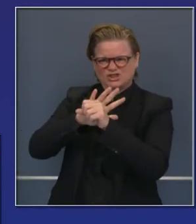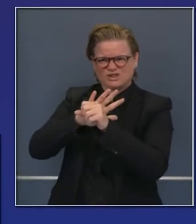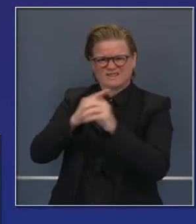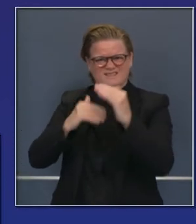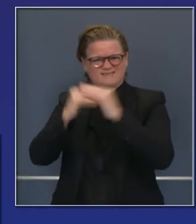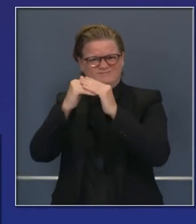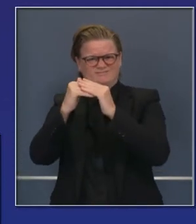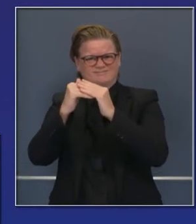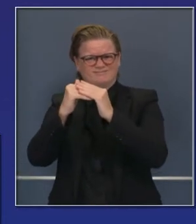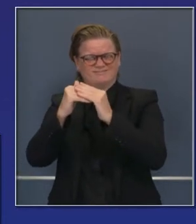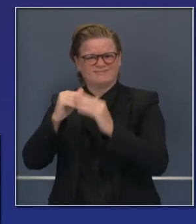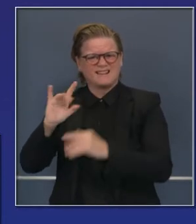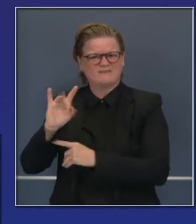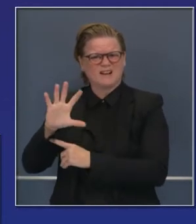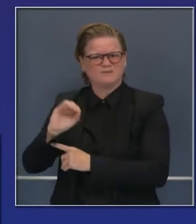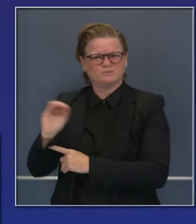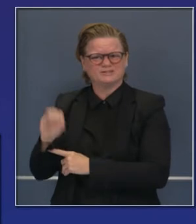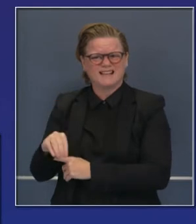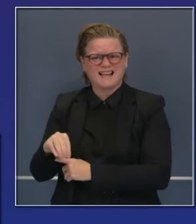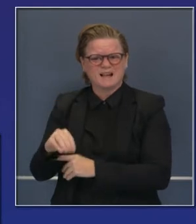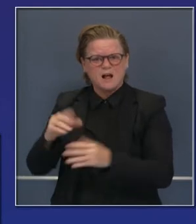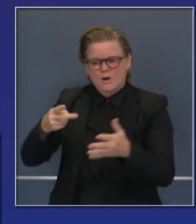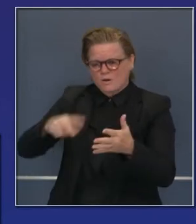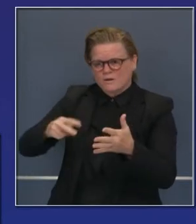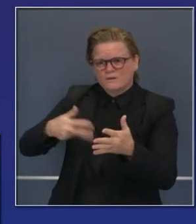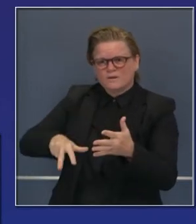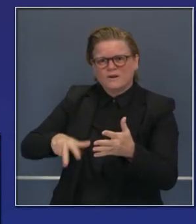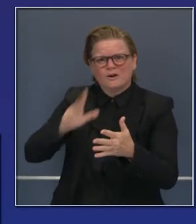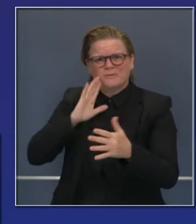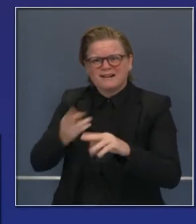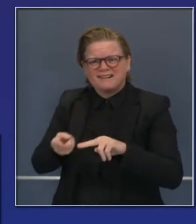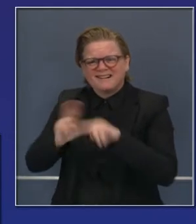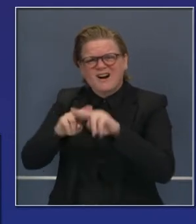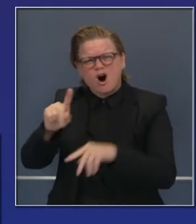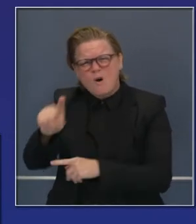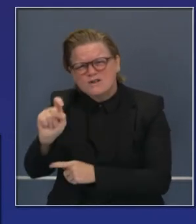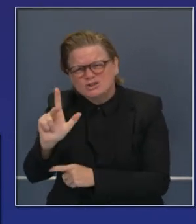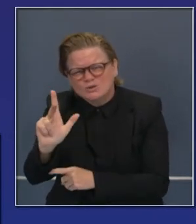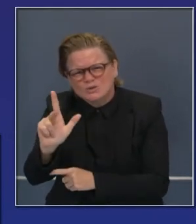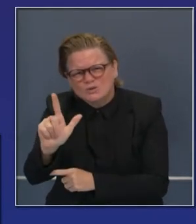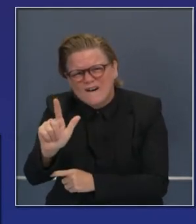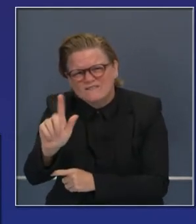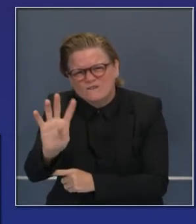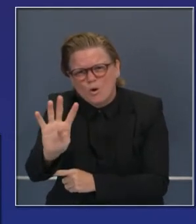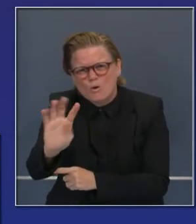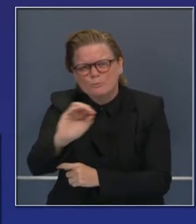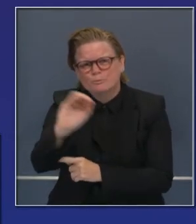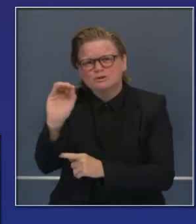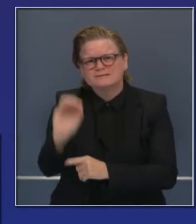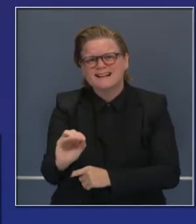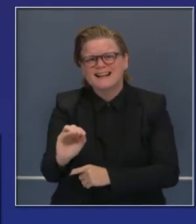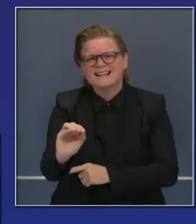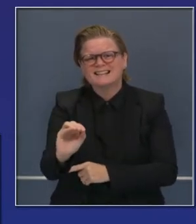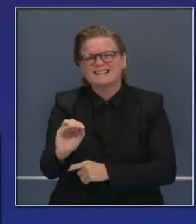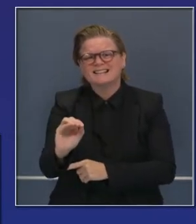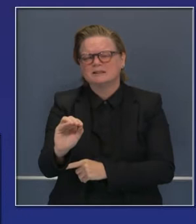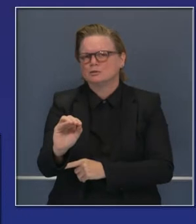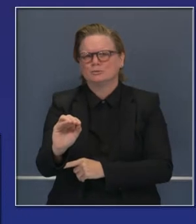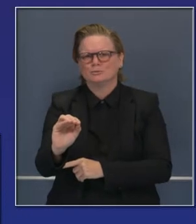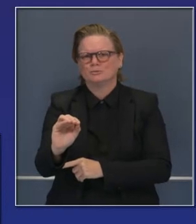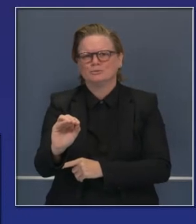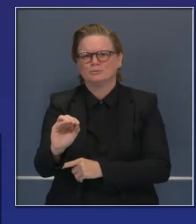Particularmente en San Joaquín, el norte de California, solo a principios de diciembre. En una o dos semanas solamente.